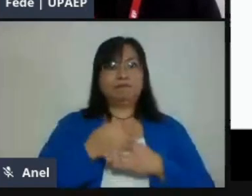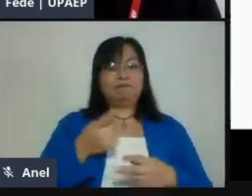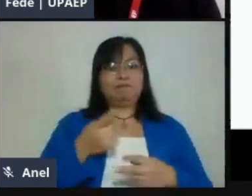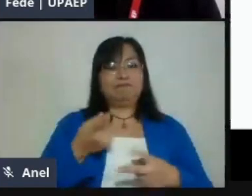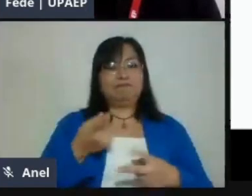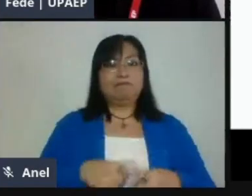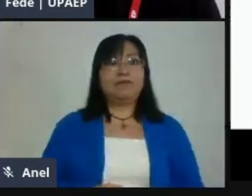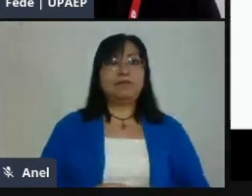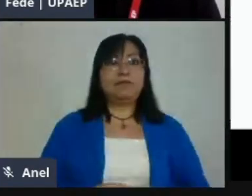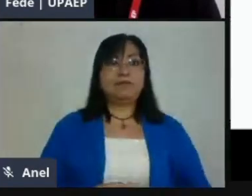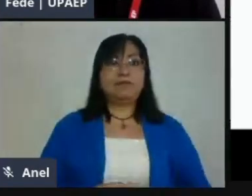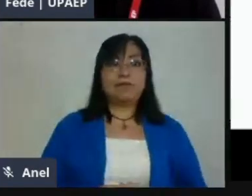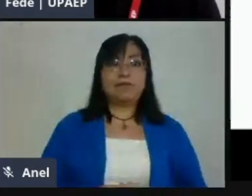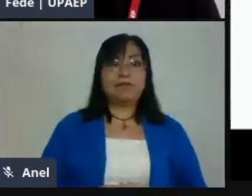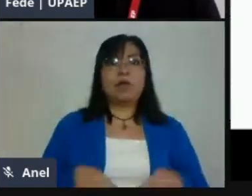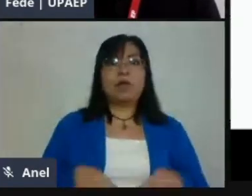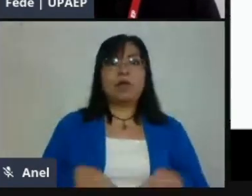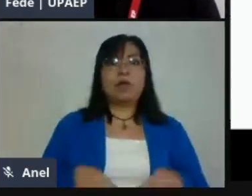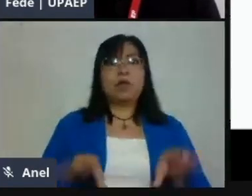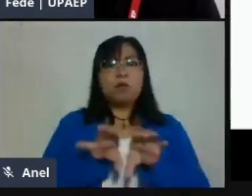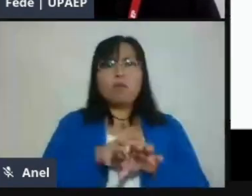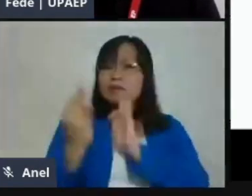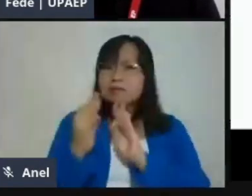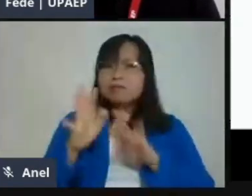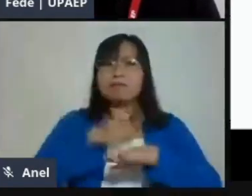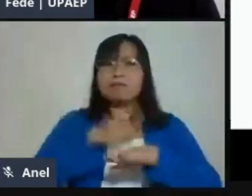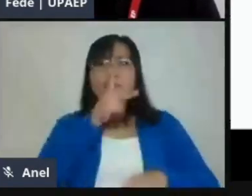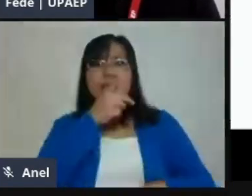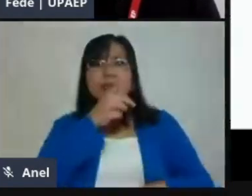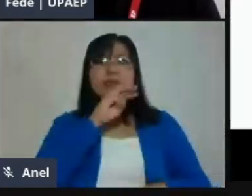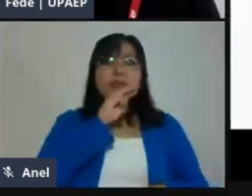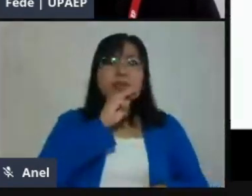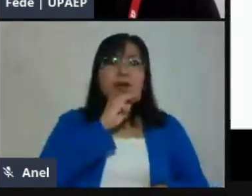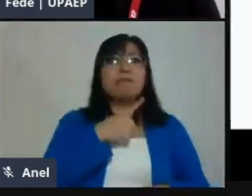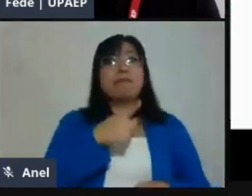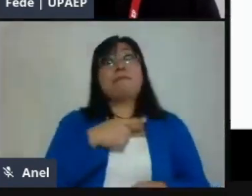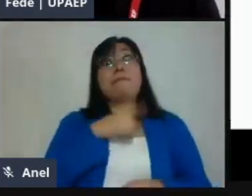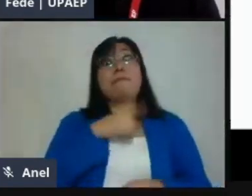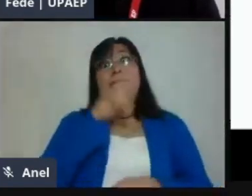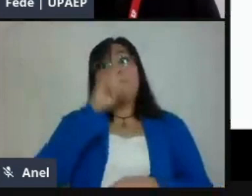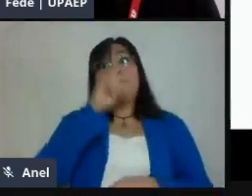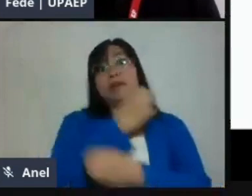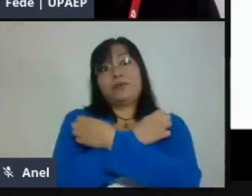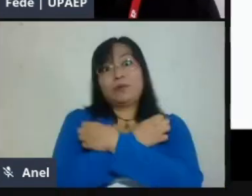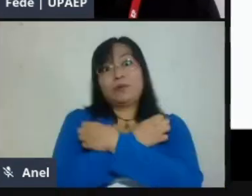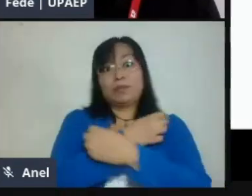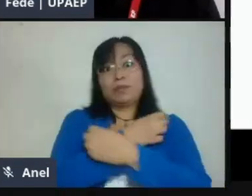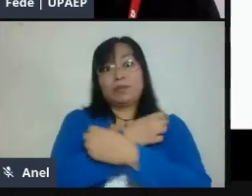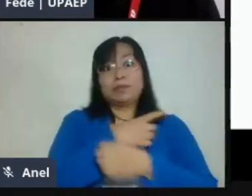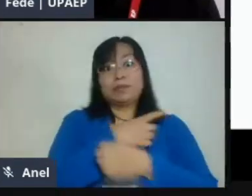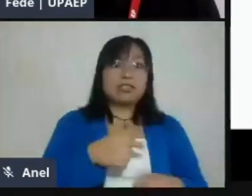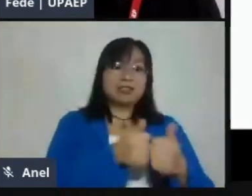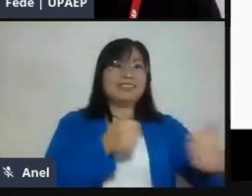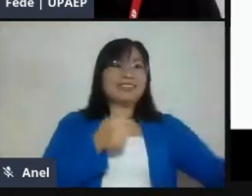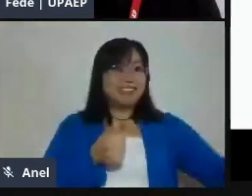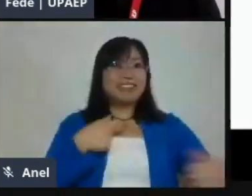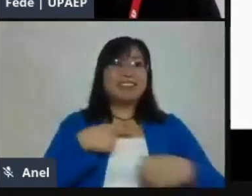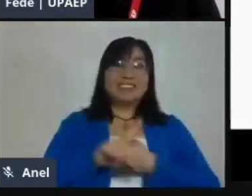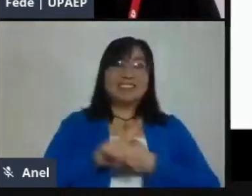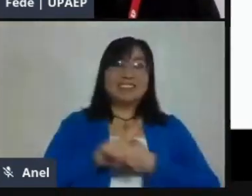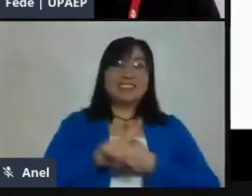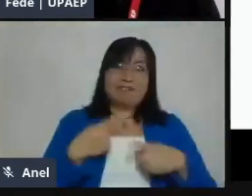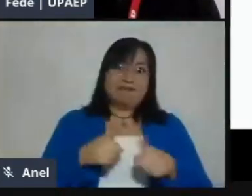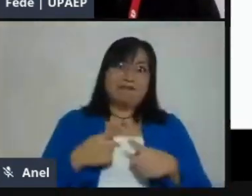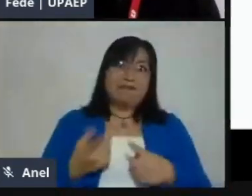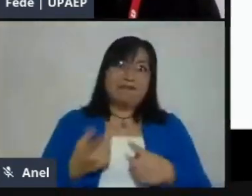familia en el aprendizaje a distancia. Quiero empezar contándoles un poco que yo fui maestra de primaria 10